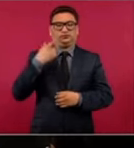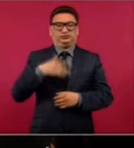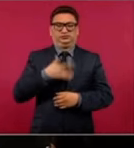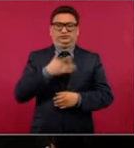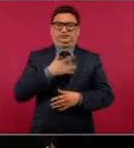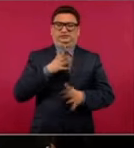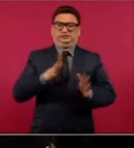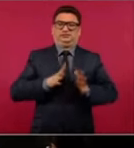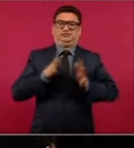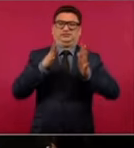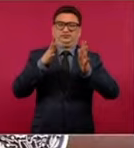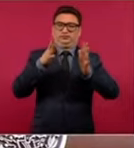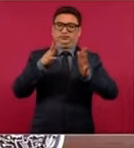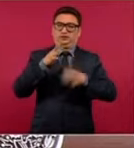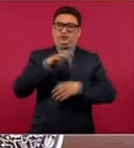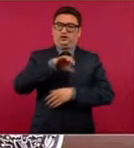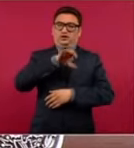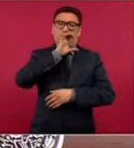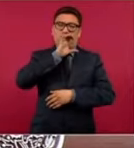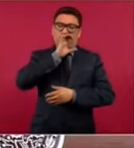sorprendido, anonadado